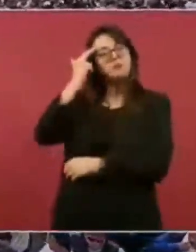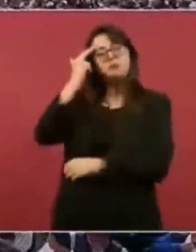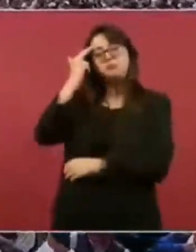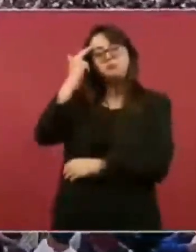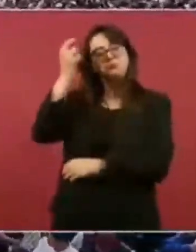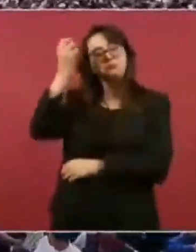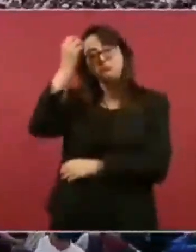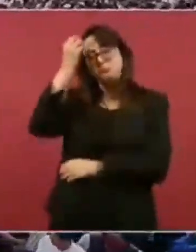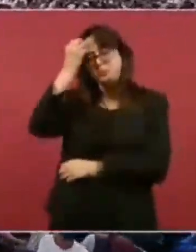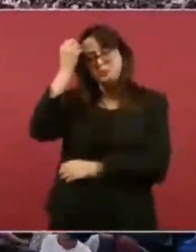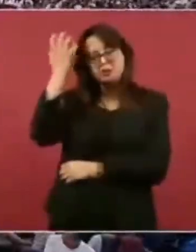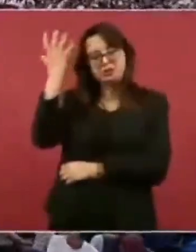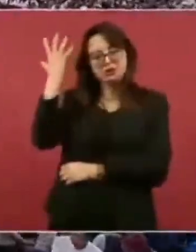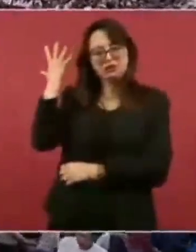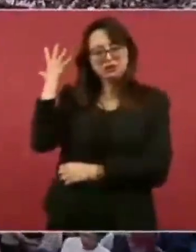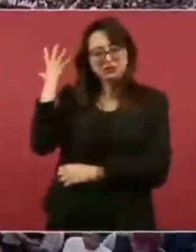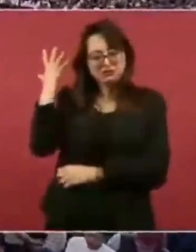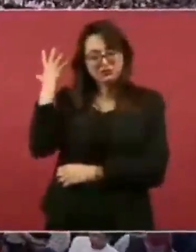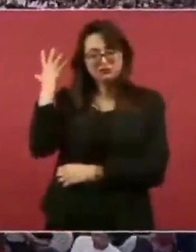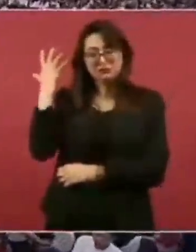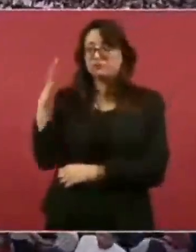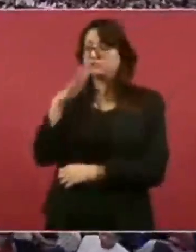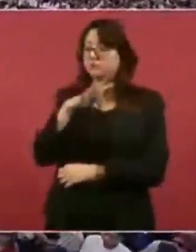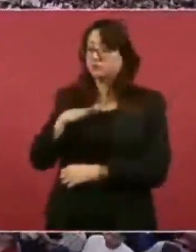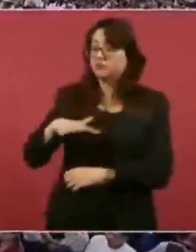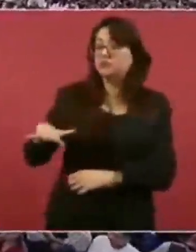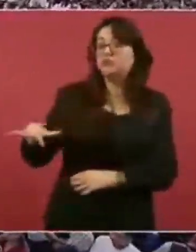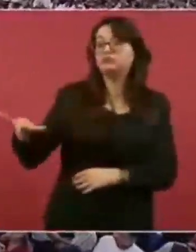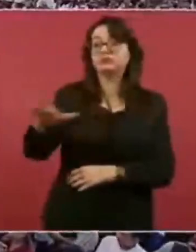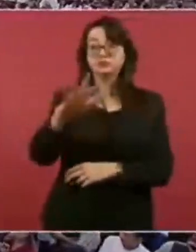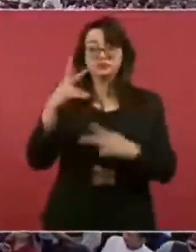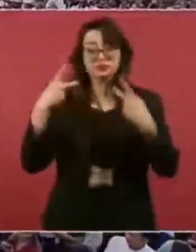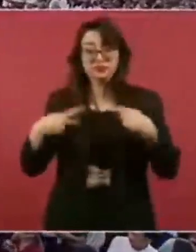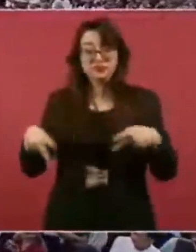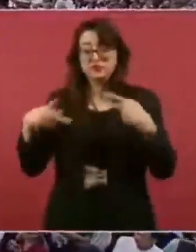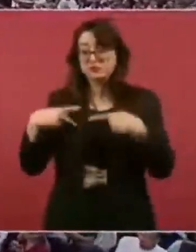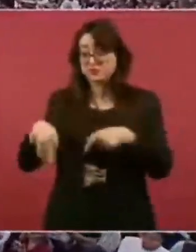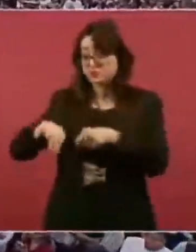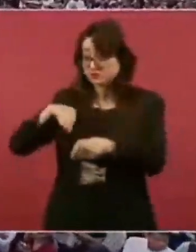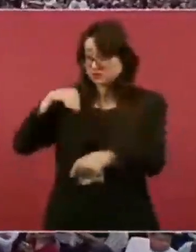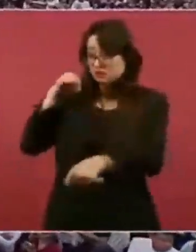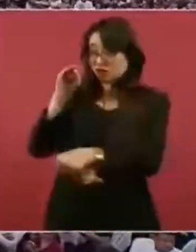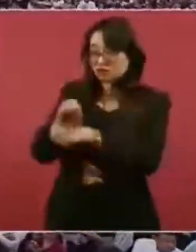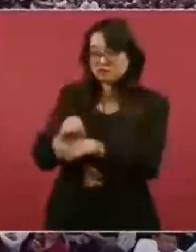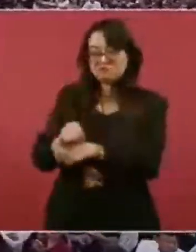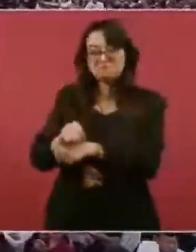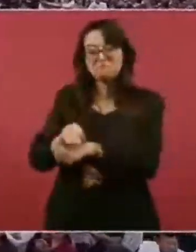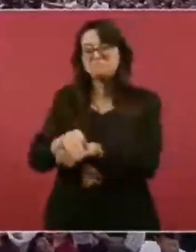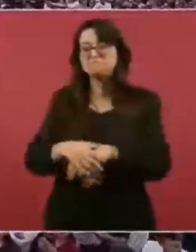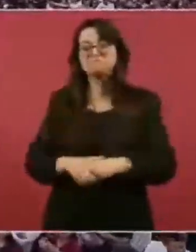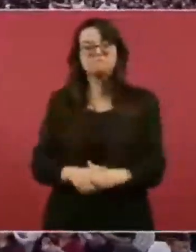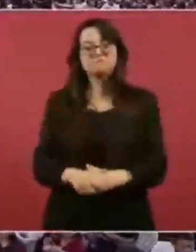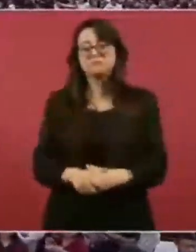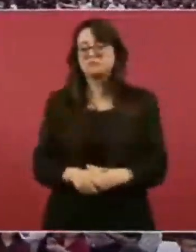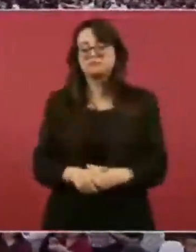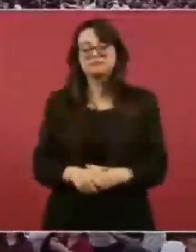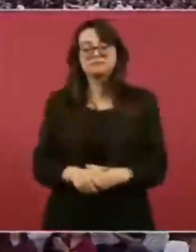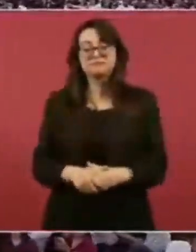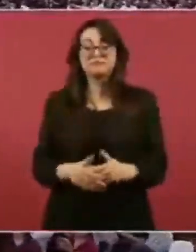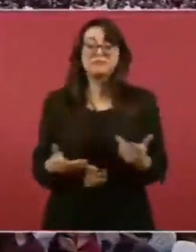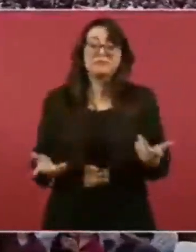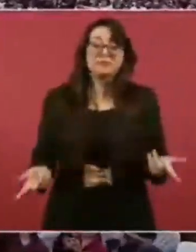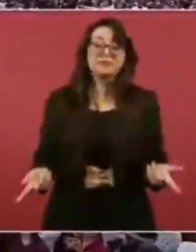beneficio del pueblo, aunque debe admitirse que esa alianza entre el poder